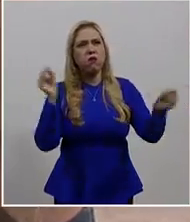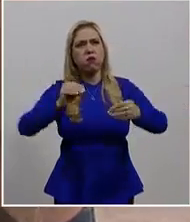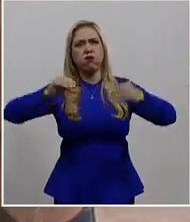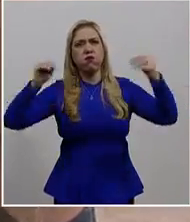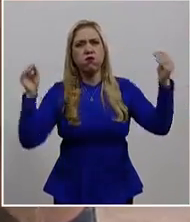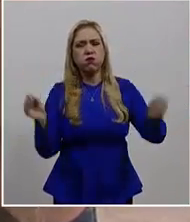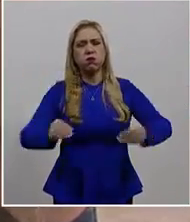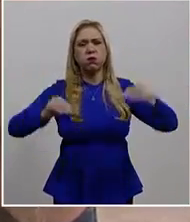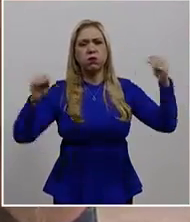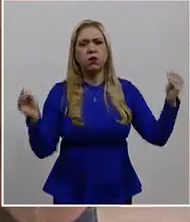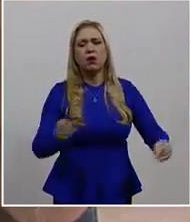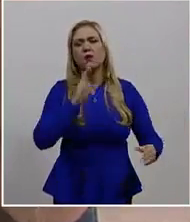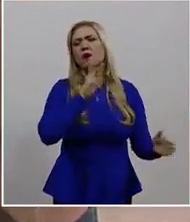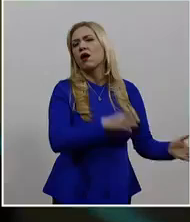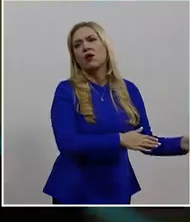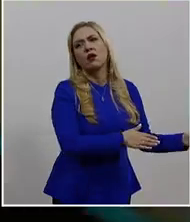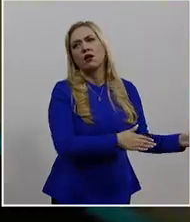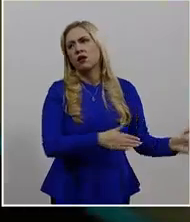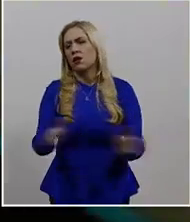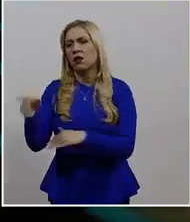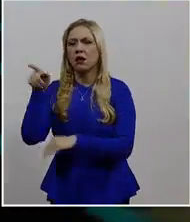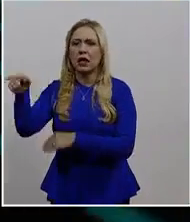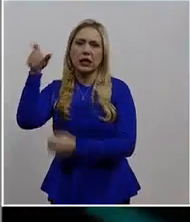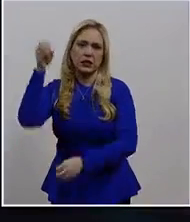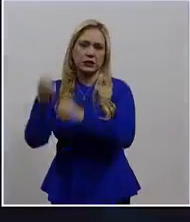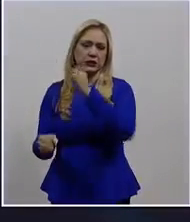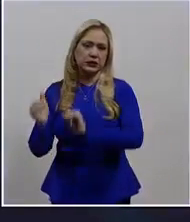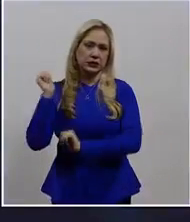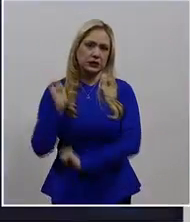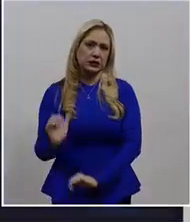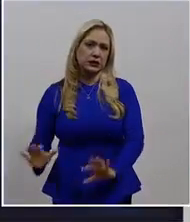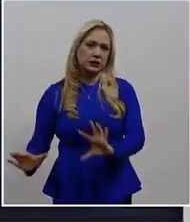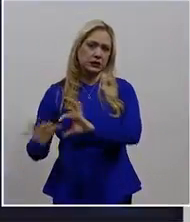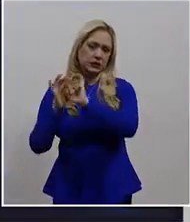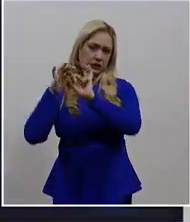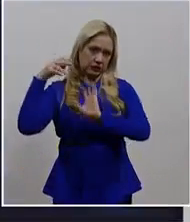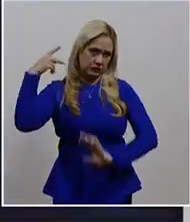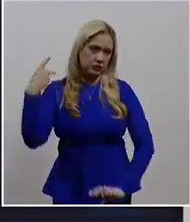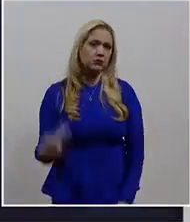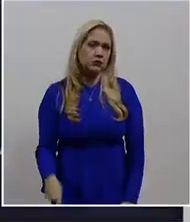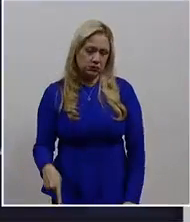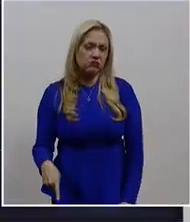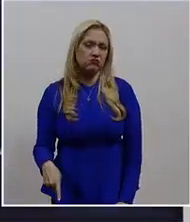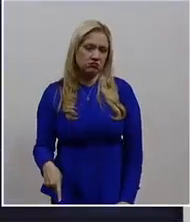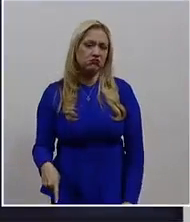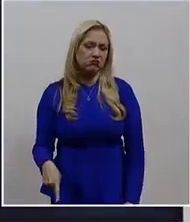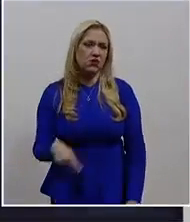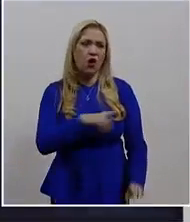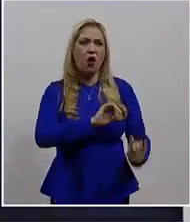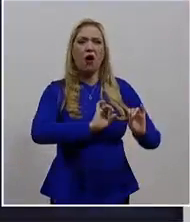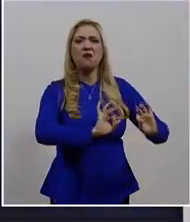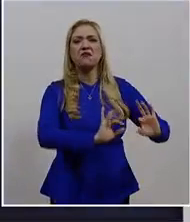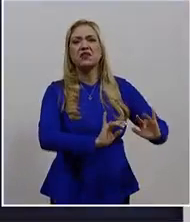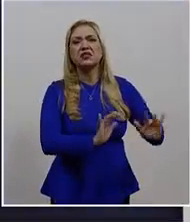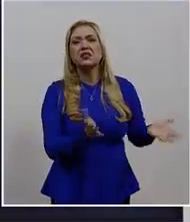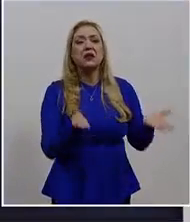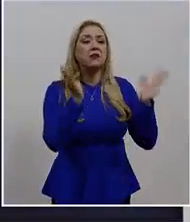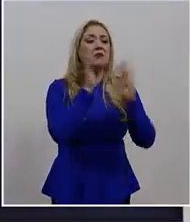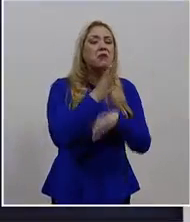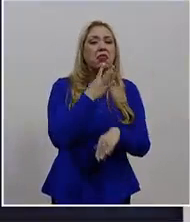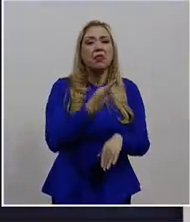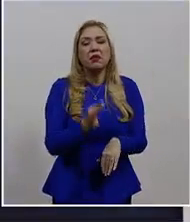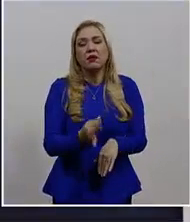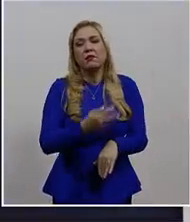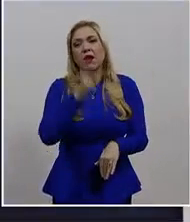tribunales dependientes del Poder Judicial. A julio pasado informaron ya se cuenta con 28 sedes del